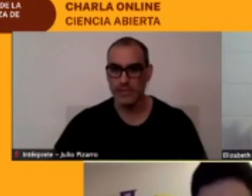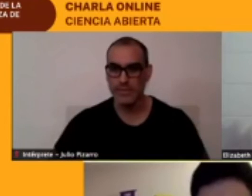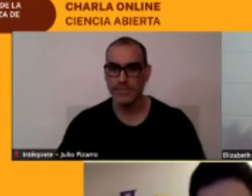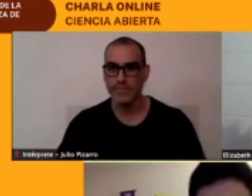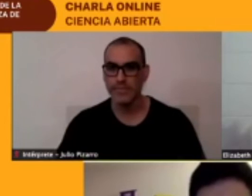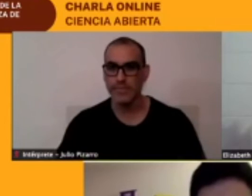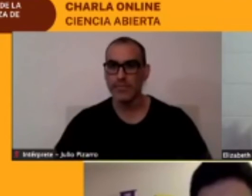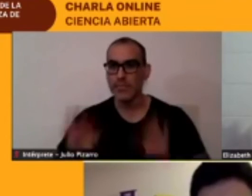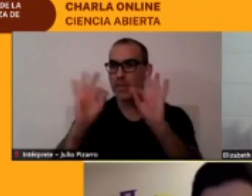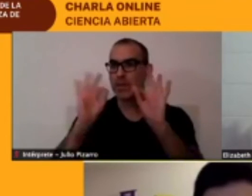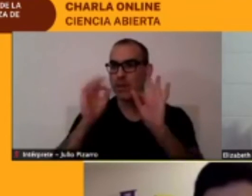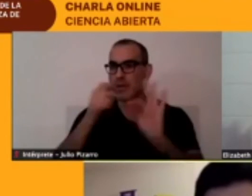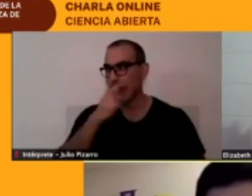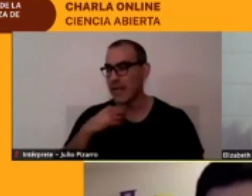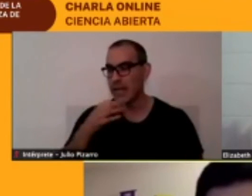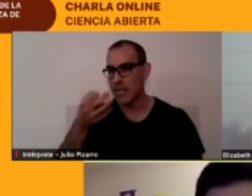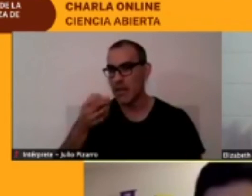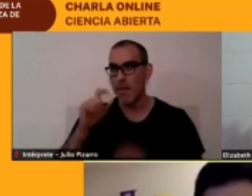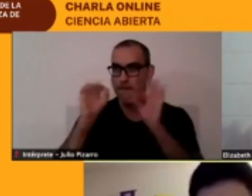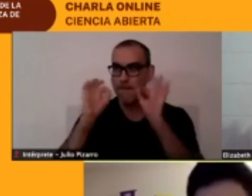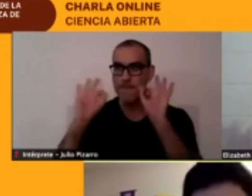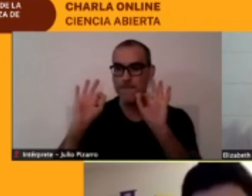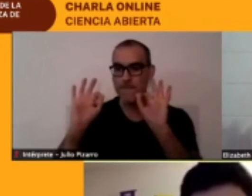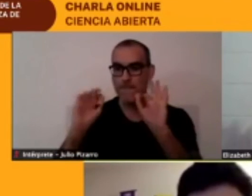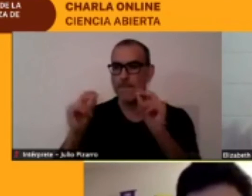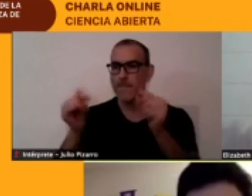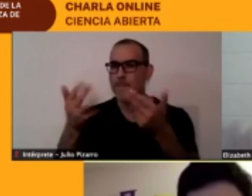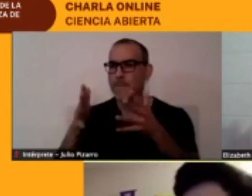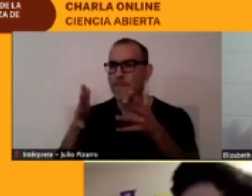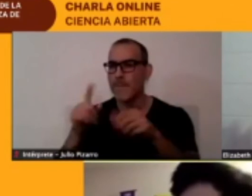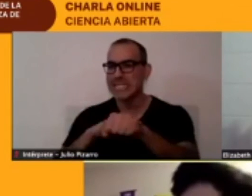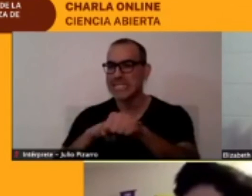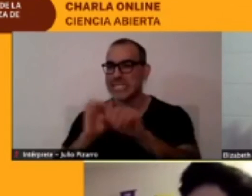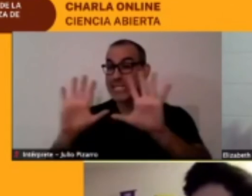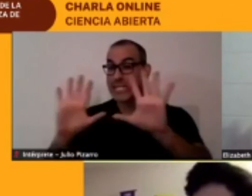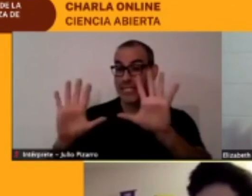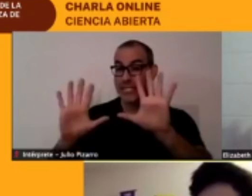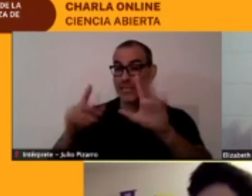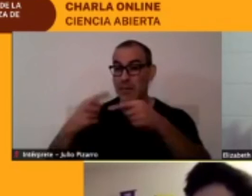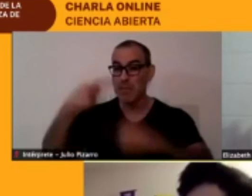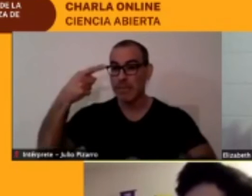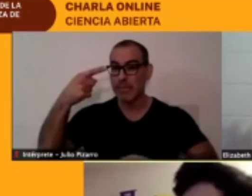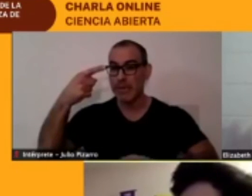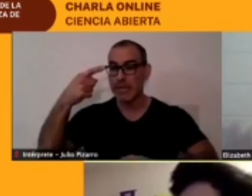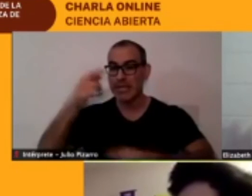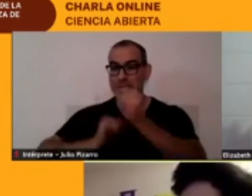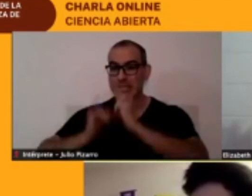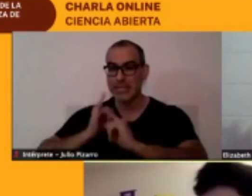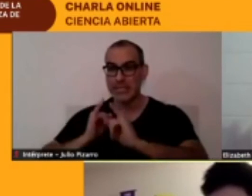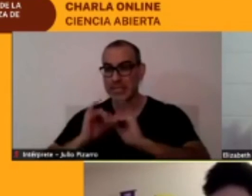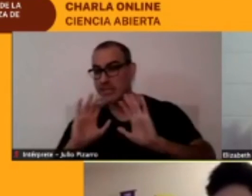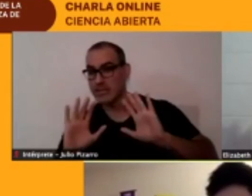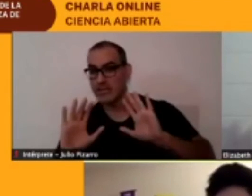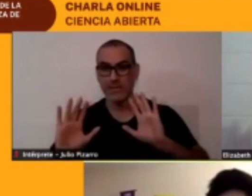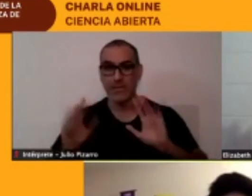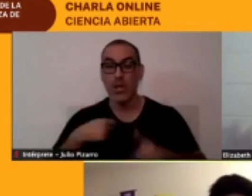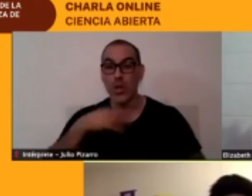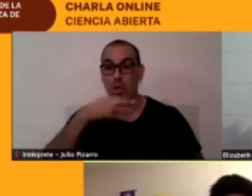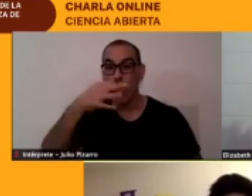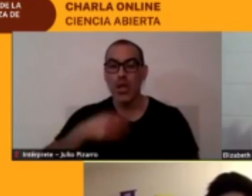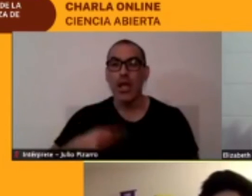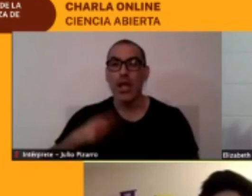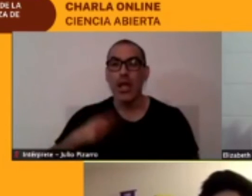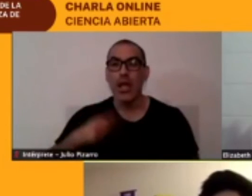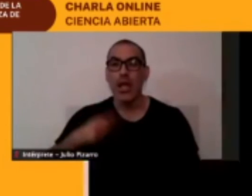perfecto ahí bueno hubo un rato que parece que se me cayó mi conexión bueno pero les quiero contar que bueno Katherine habla los muñoz